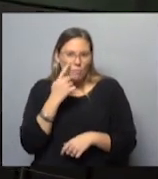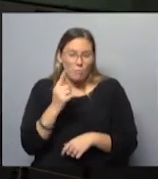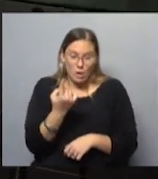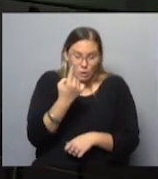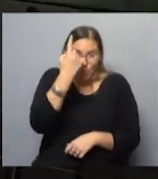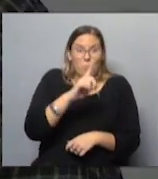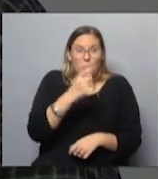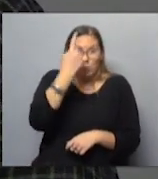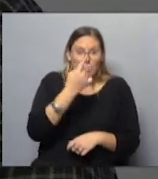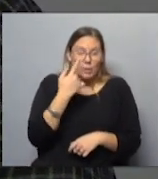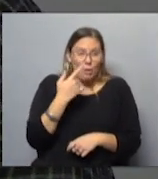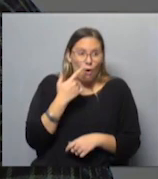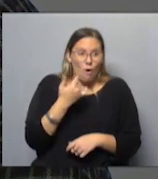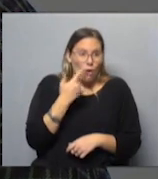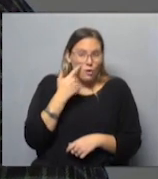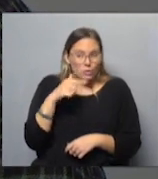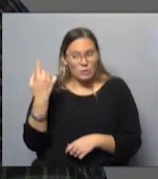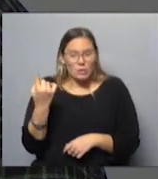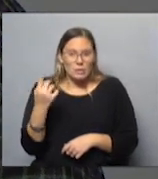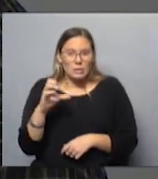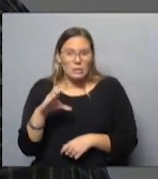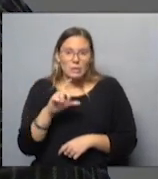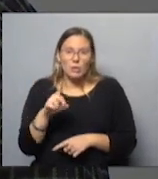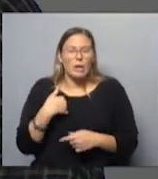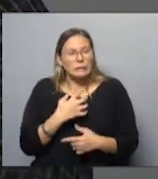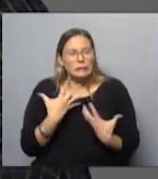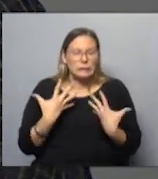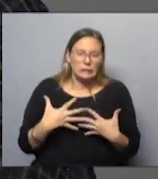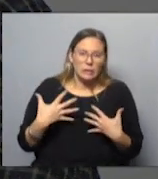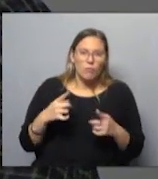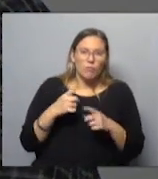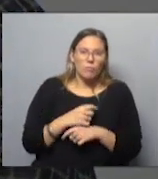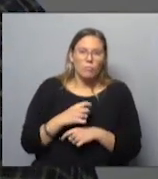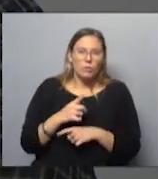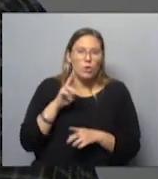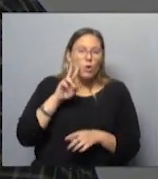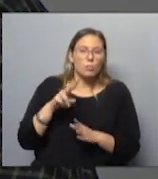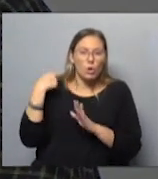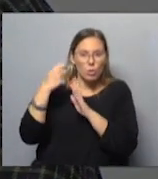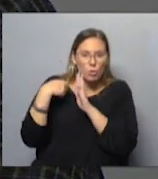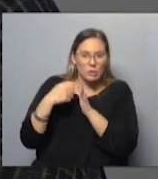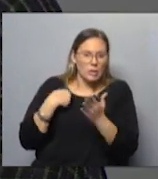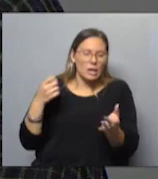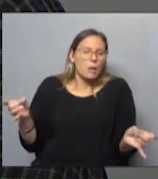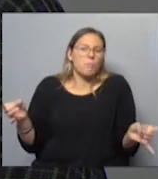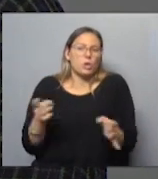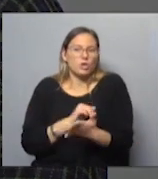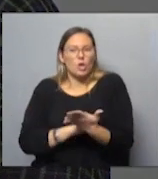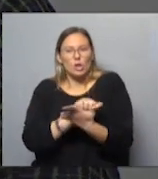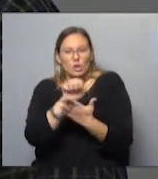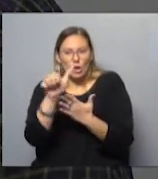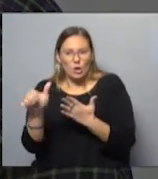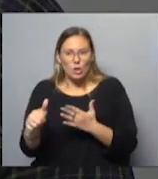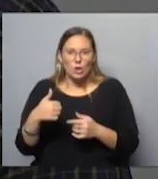vos primero. Que yo la supe primero. Entonces era como, era muy fuerte. Bueno, Ceci no vio el documental hasta que estuvo pronto. Cuando yo